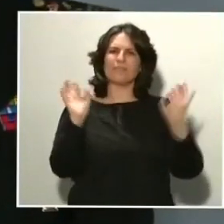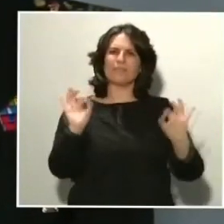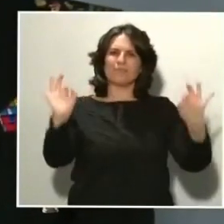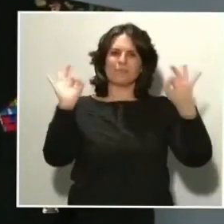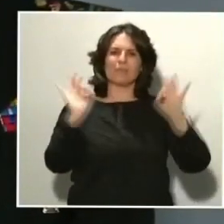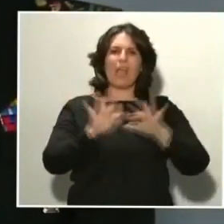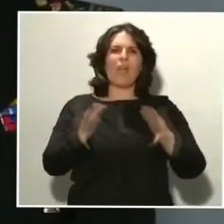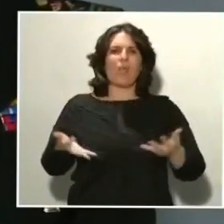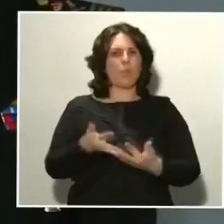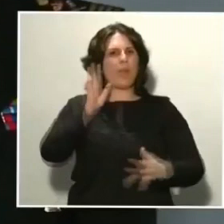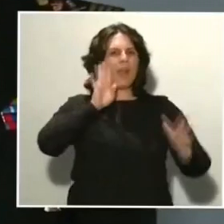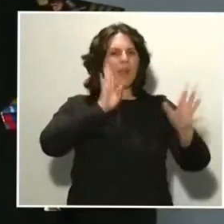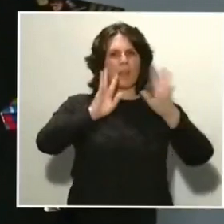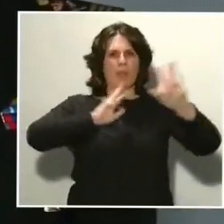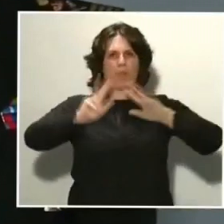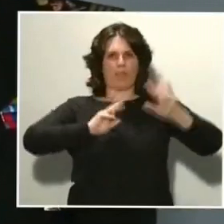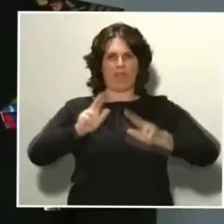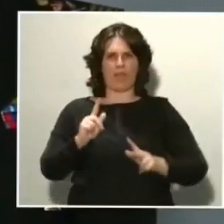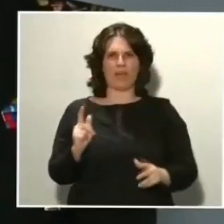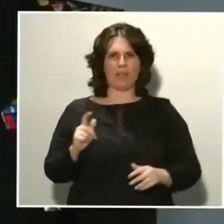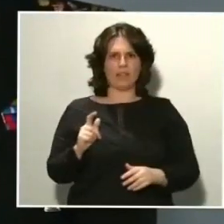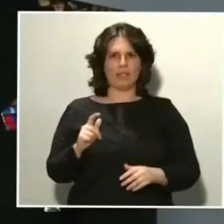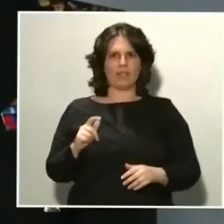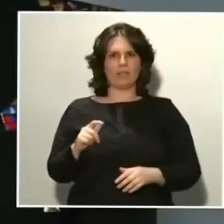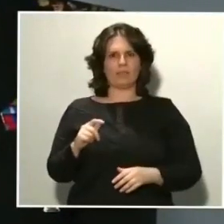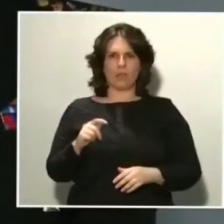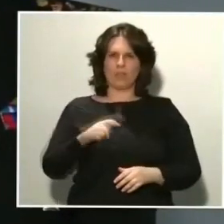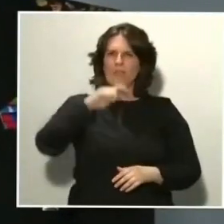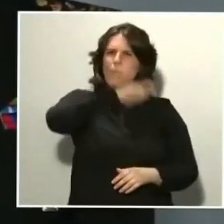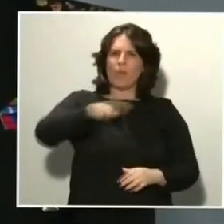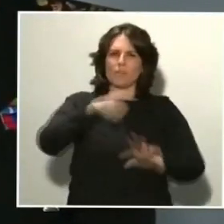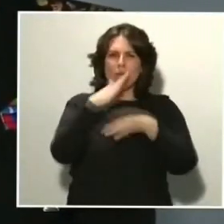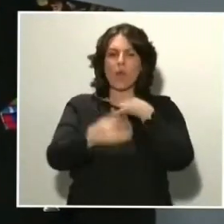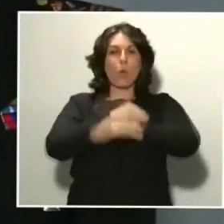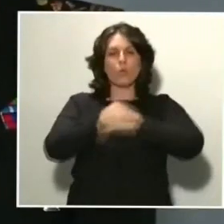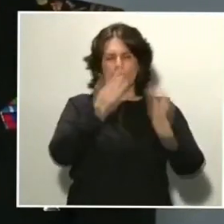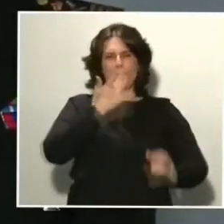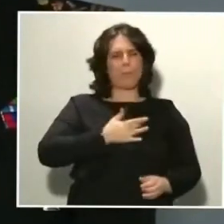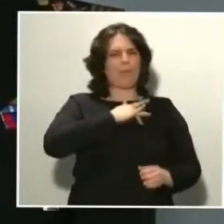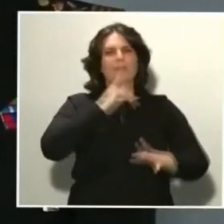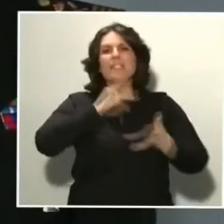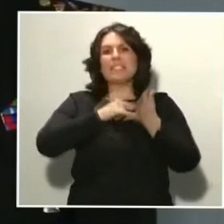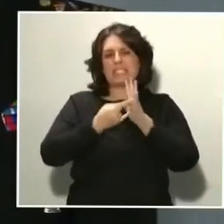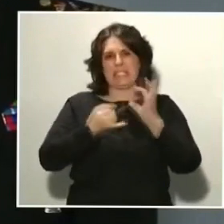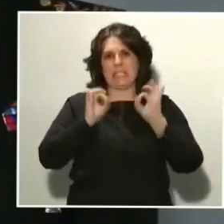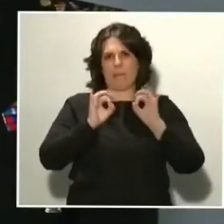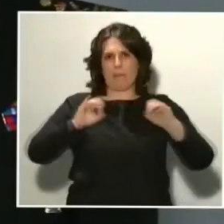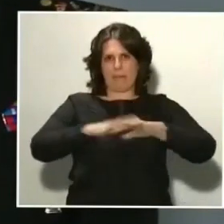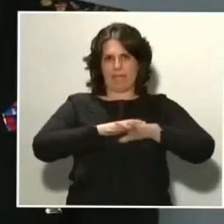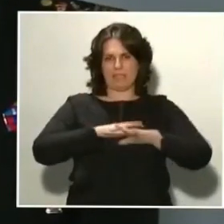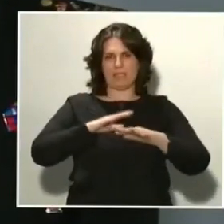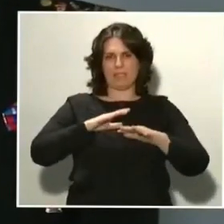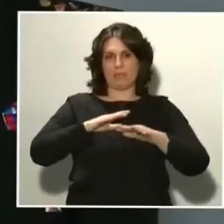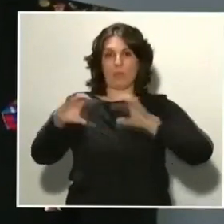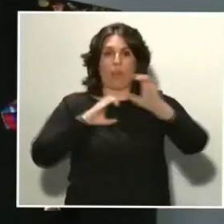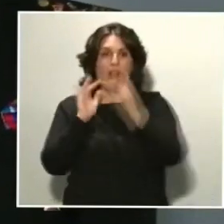empleo intensivo que están haciendo los ciudadanos españoles de estos sistemas, bien para comunicarse entre ellos o bien